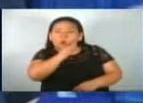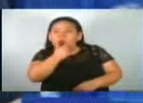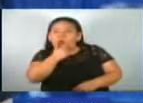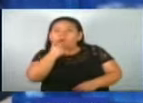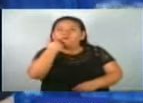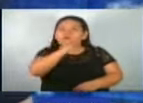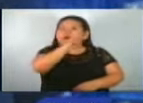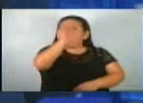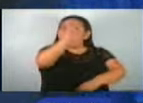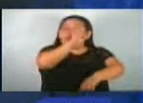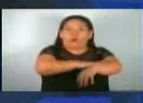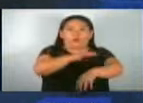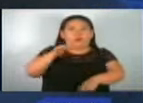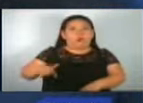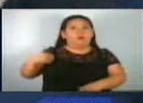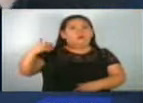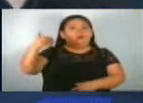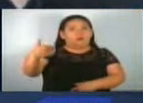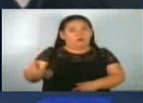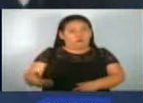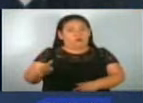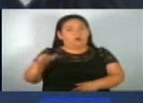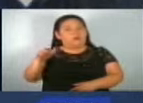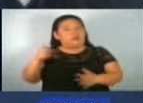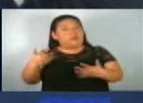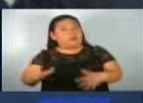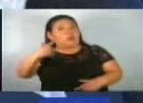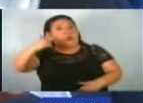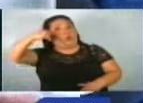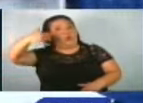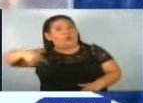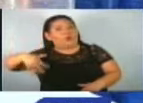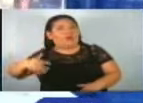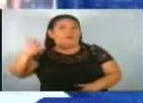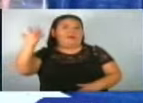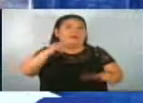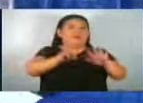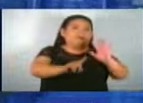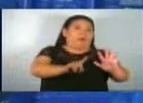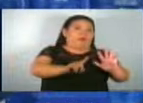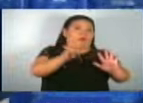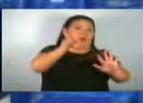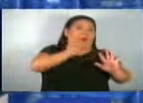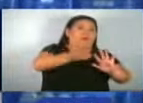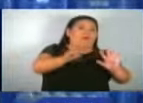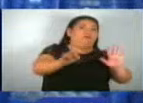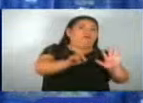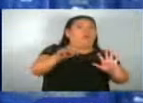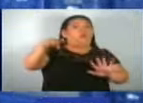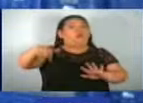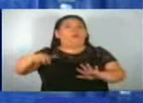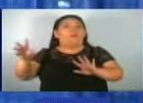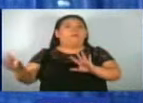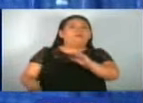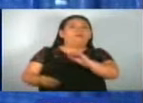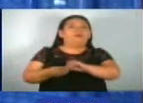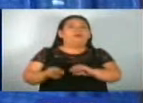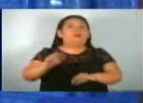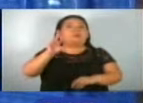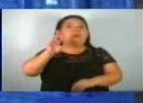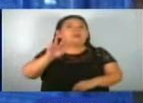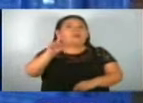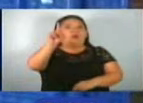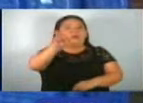reportan durante el año 2024. Los casos graves de dengue pasaron de seis en todo el año a sumarse tres más en una sola